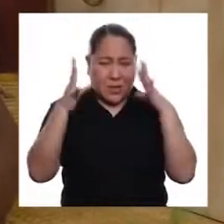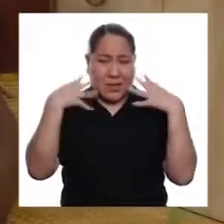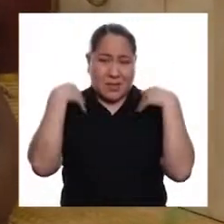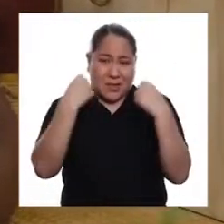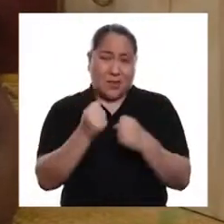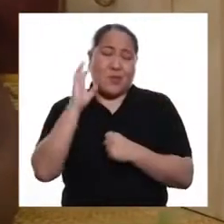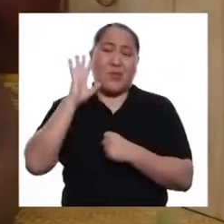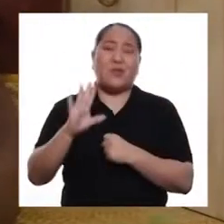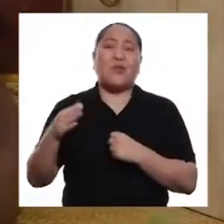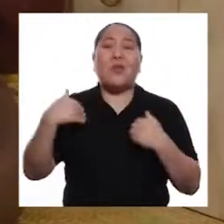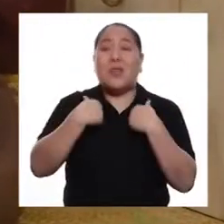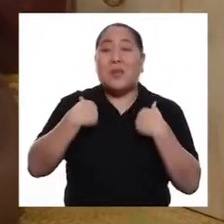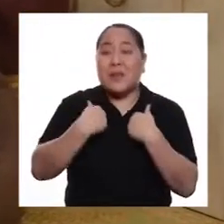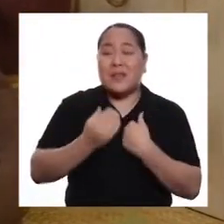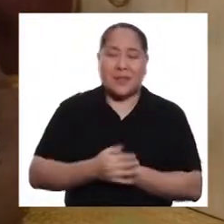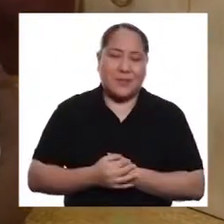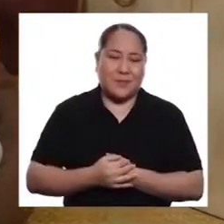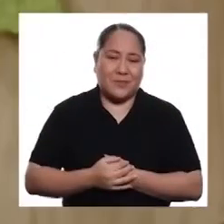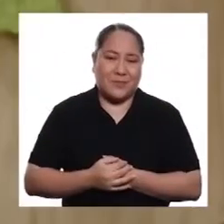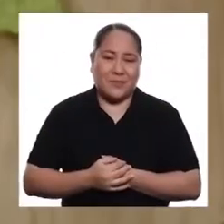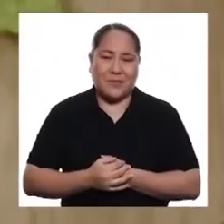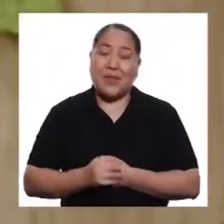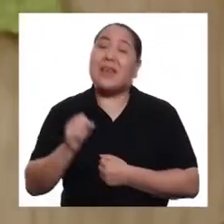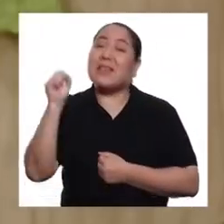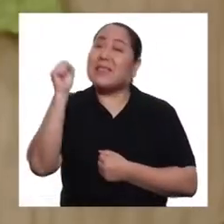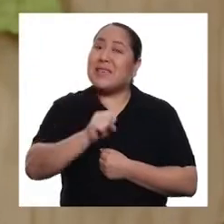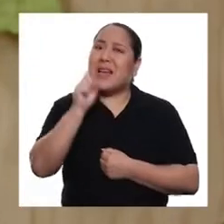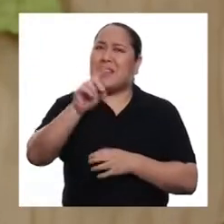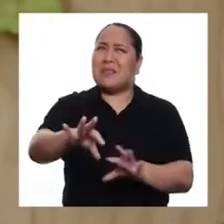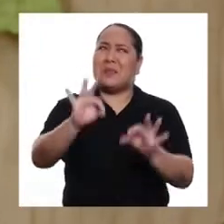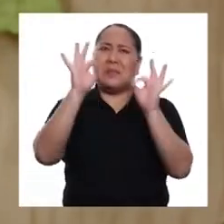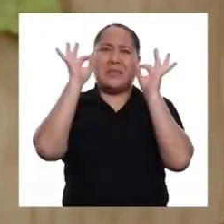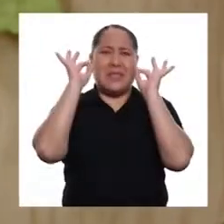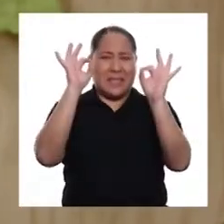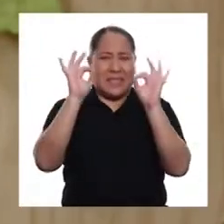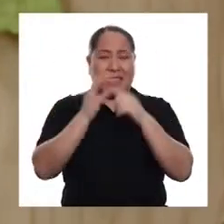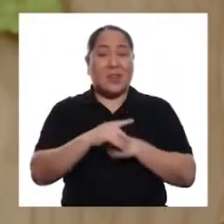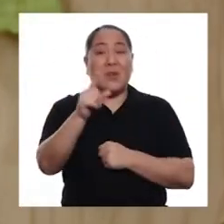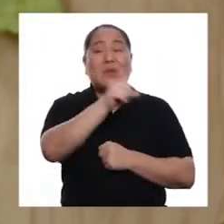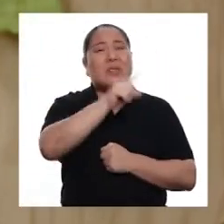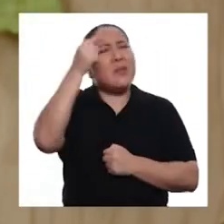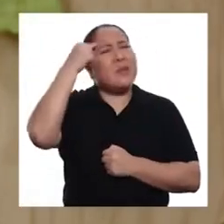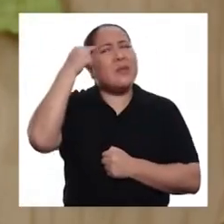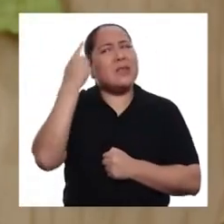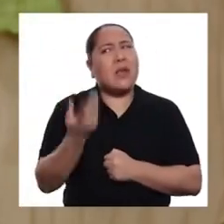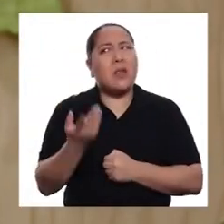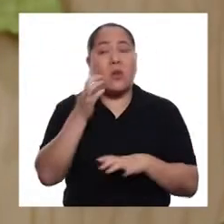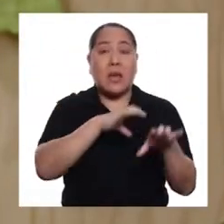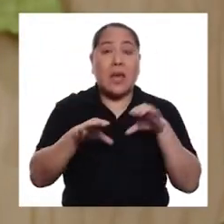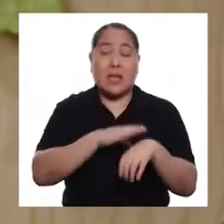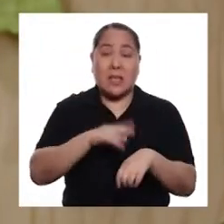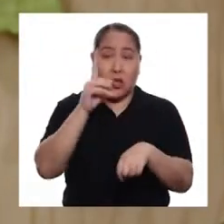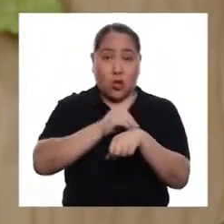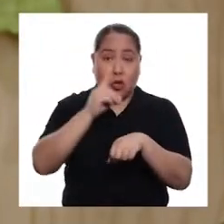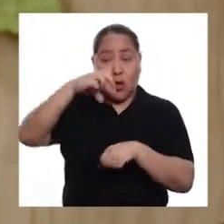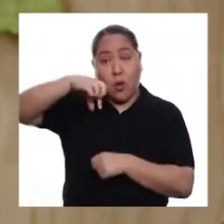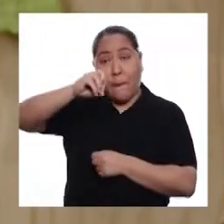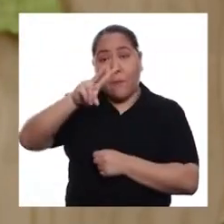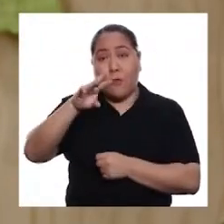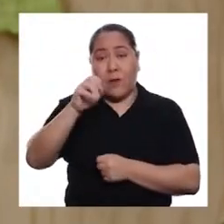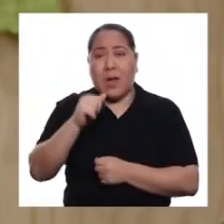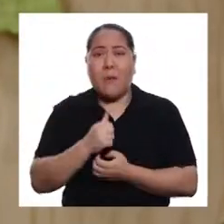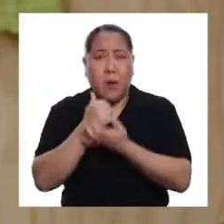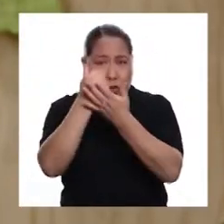preocupan por la salud de su mascota! ¡Sí! ¡Eso es genial! ¿Ustedes creen que lo que hace el Dr.